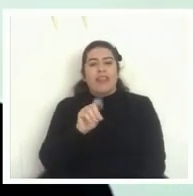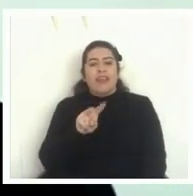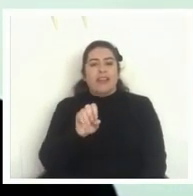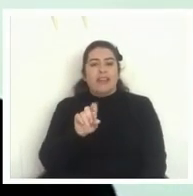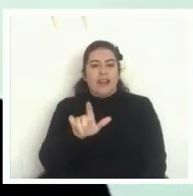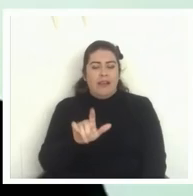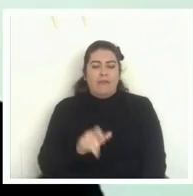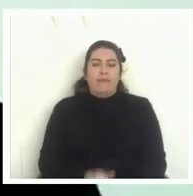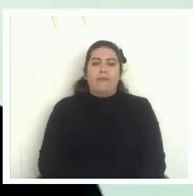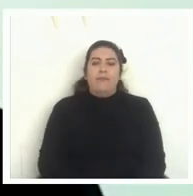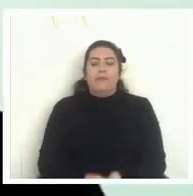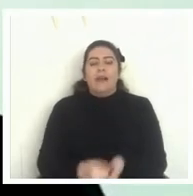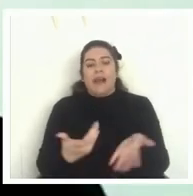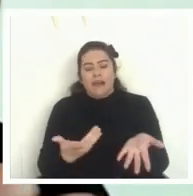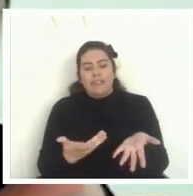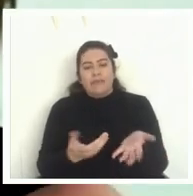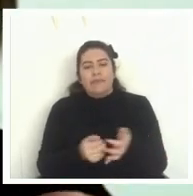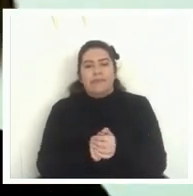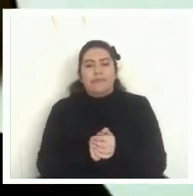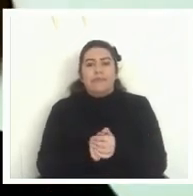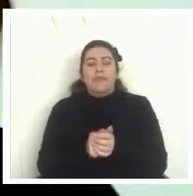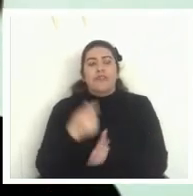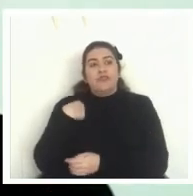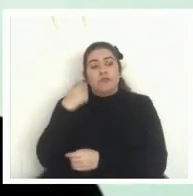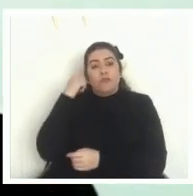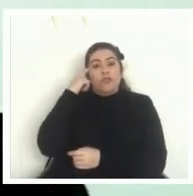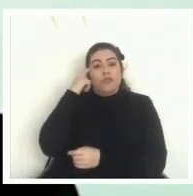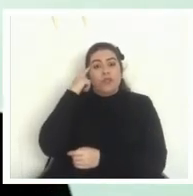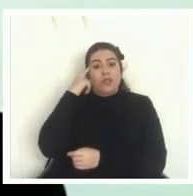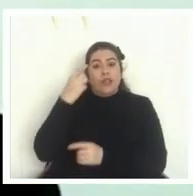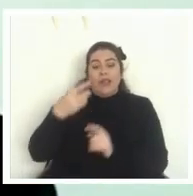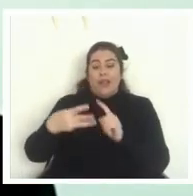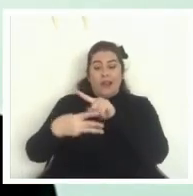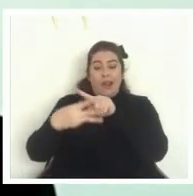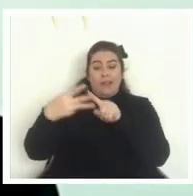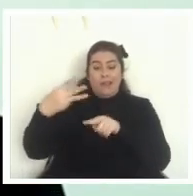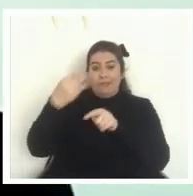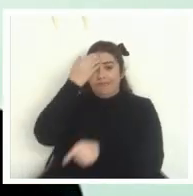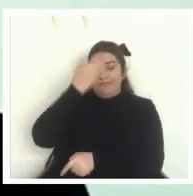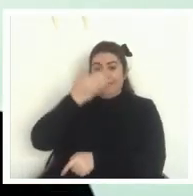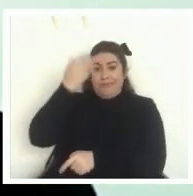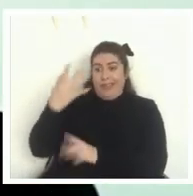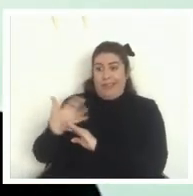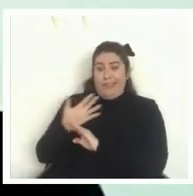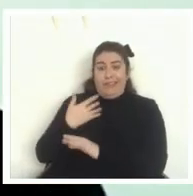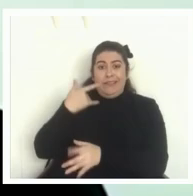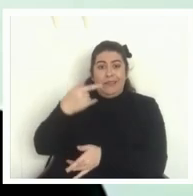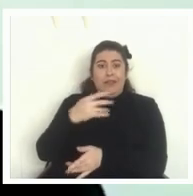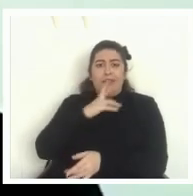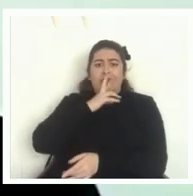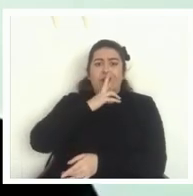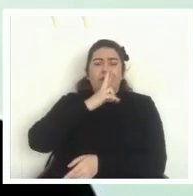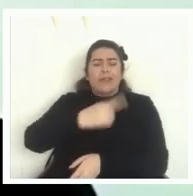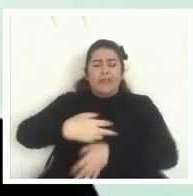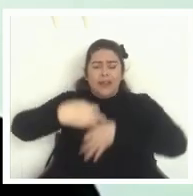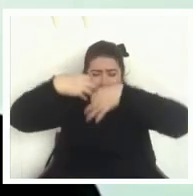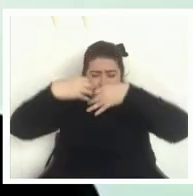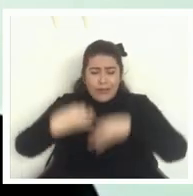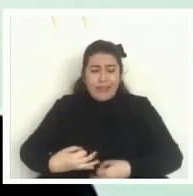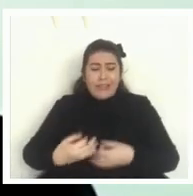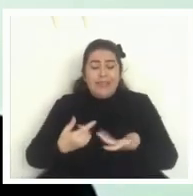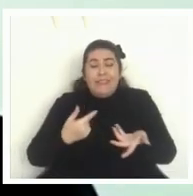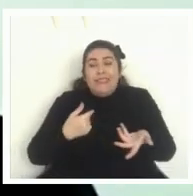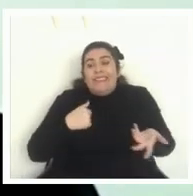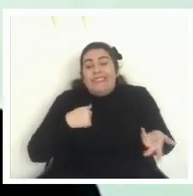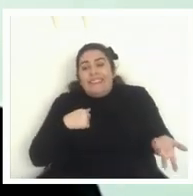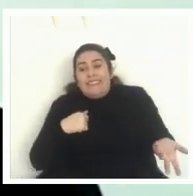a ver yo creo que las tres expertas que han hablado antes dieron respuestas tan correctas que yo poco puedo